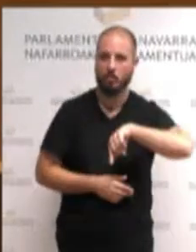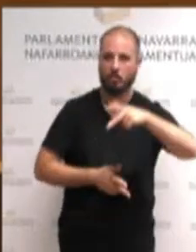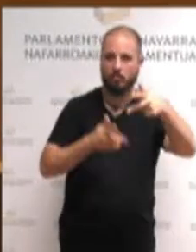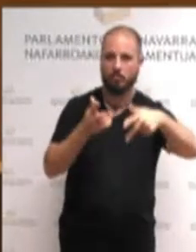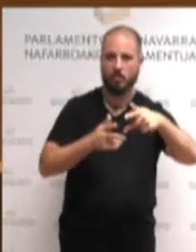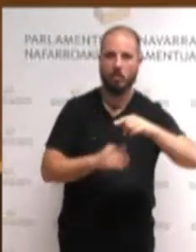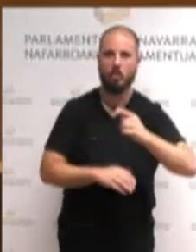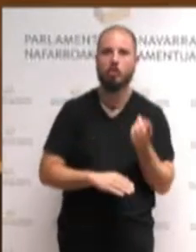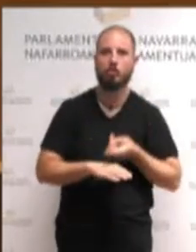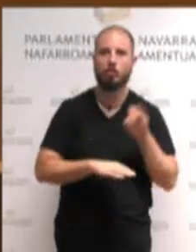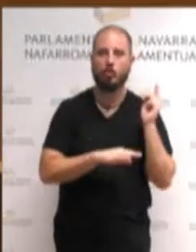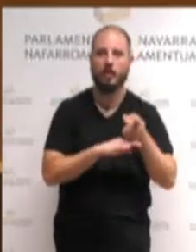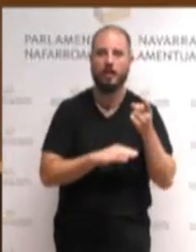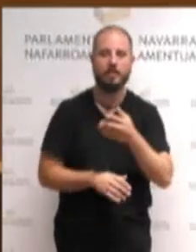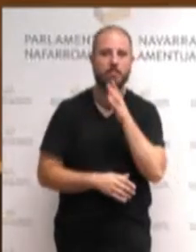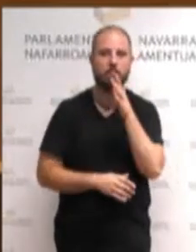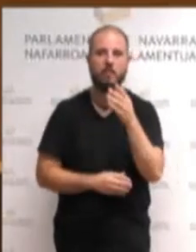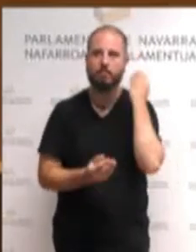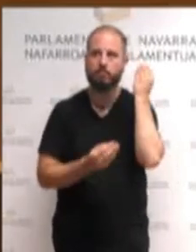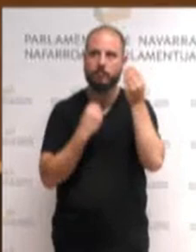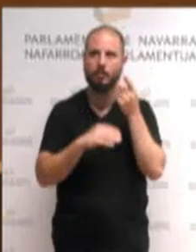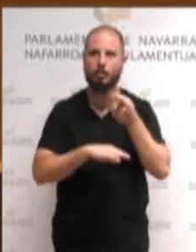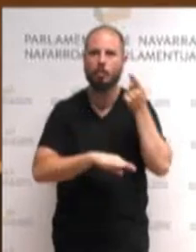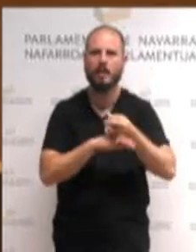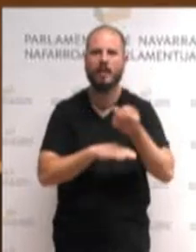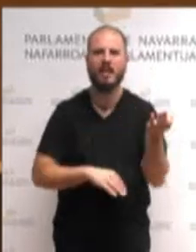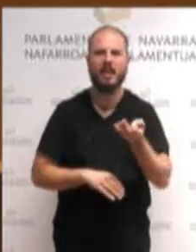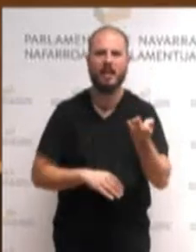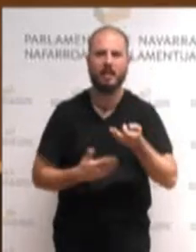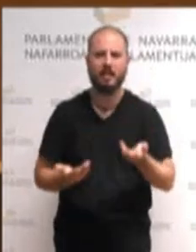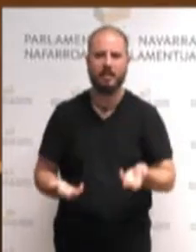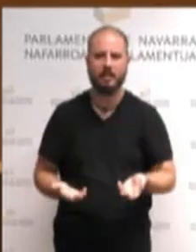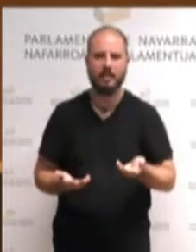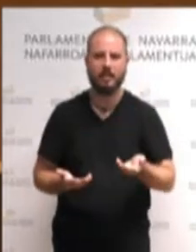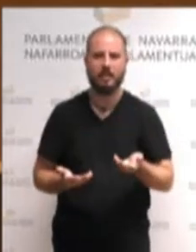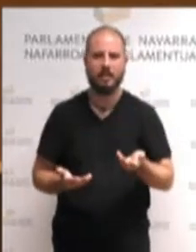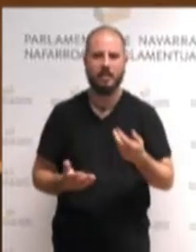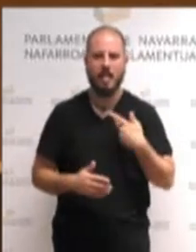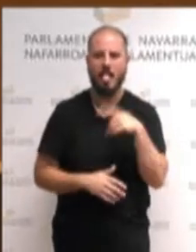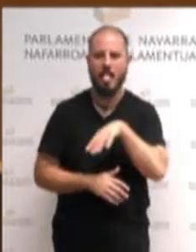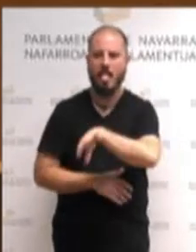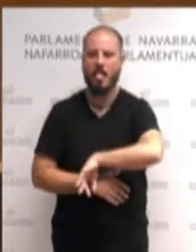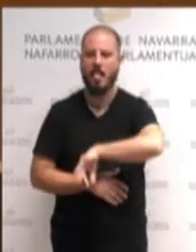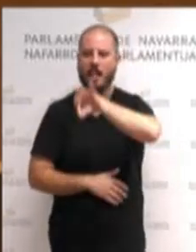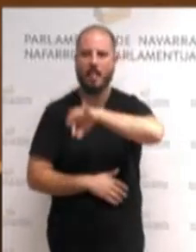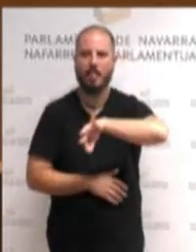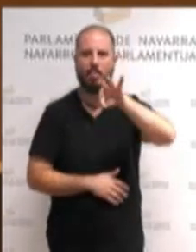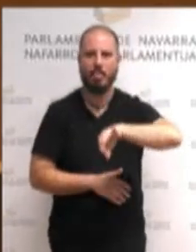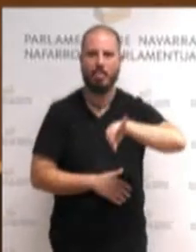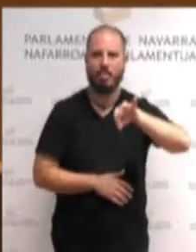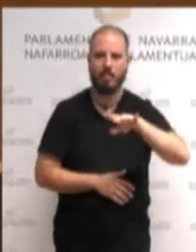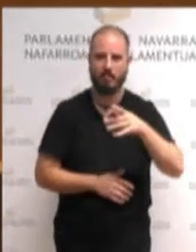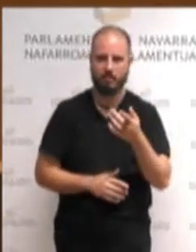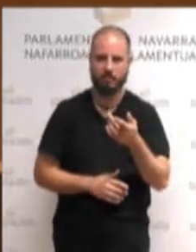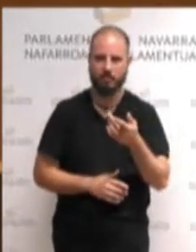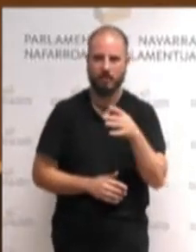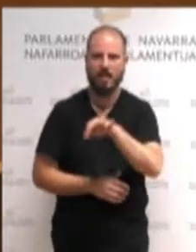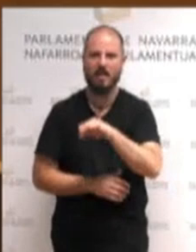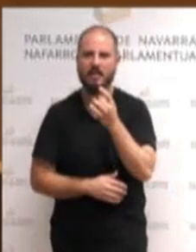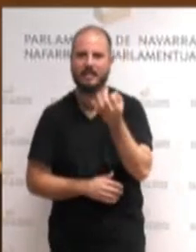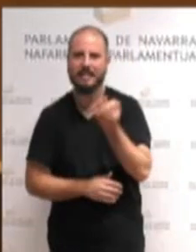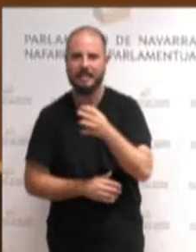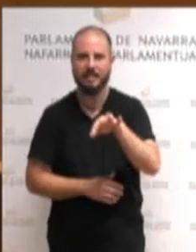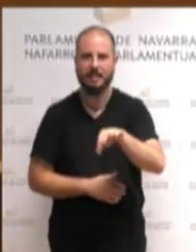entendemos que la soberanía es dirimir qué, quién y dónde se decide. Y nosotras queremos